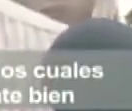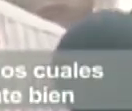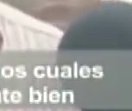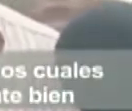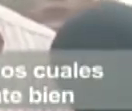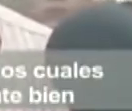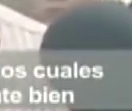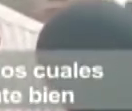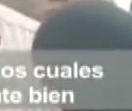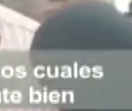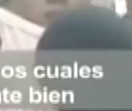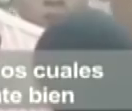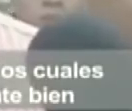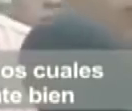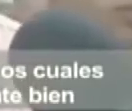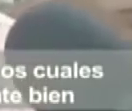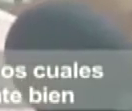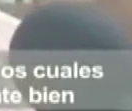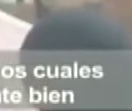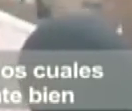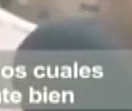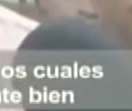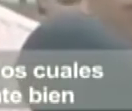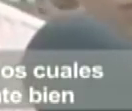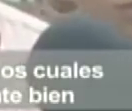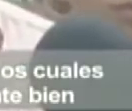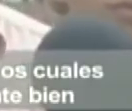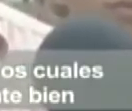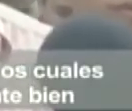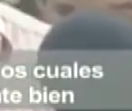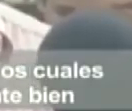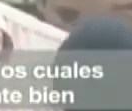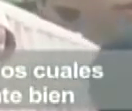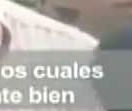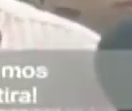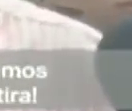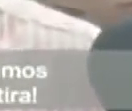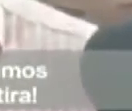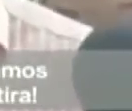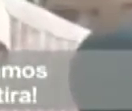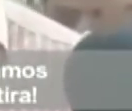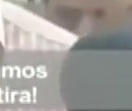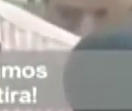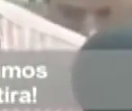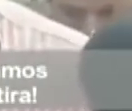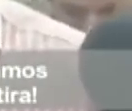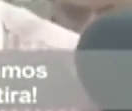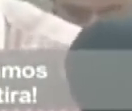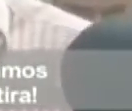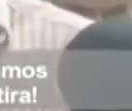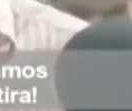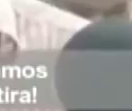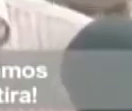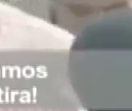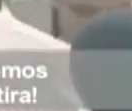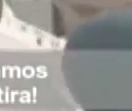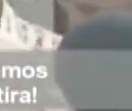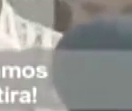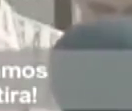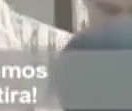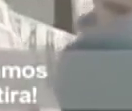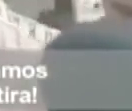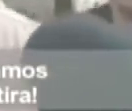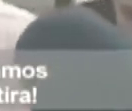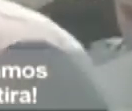asistente del señor embajador también lo cual ha manifestado que todo está perfectamente bien y que esto es mentira y que esto que estamos